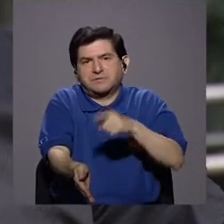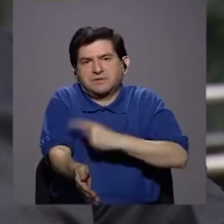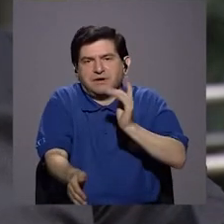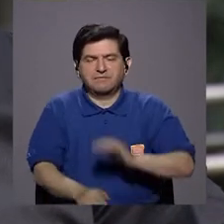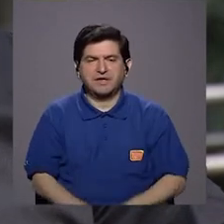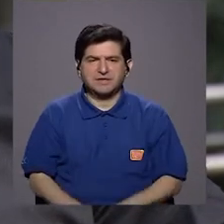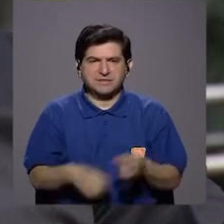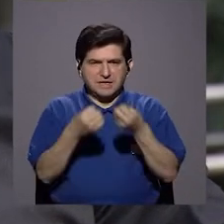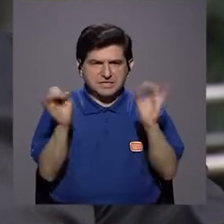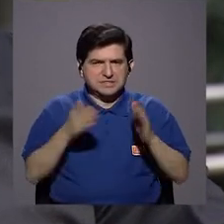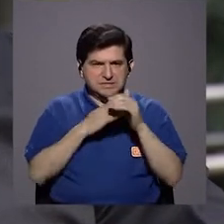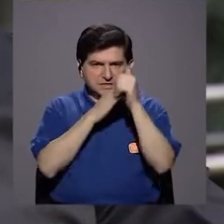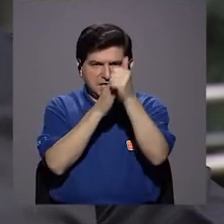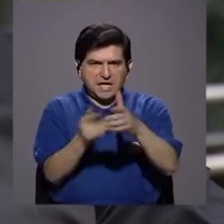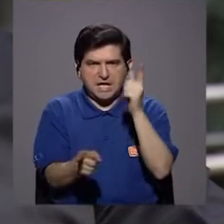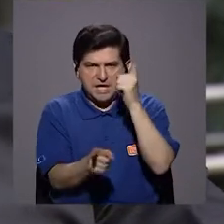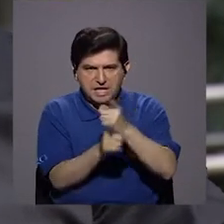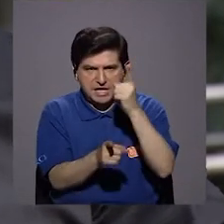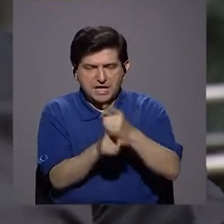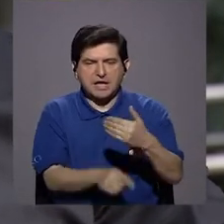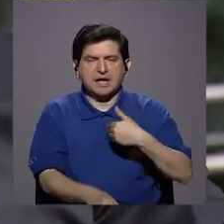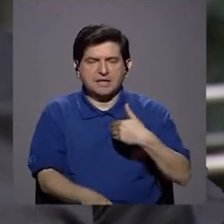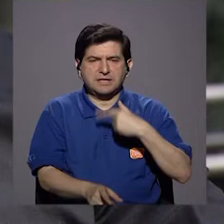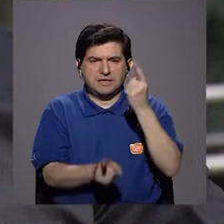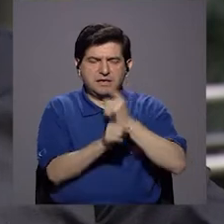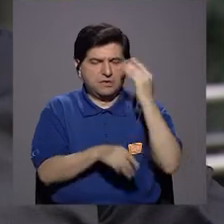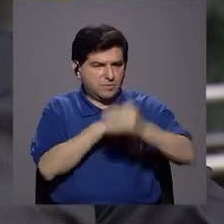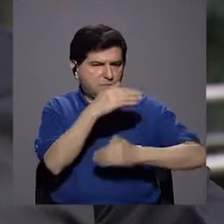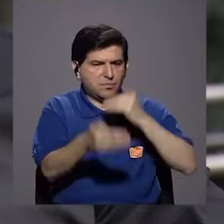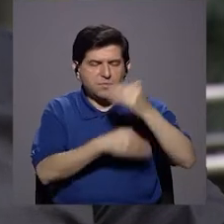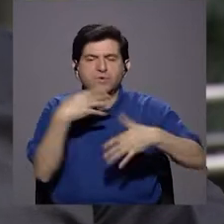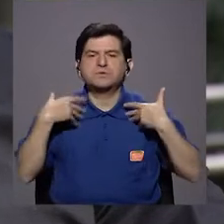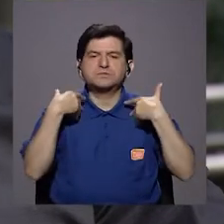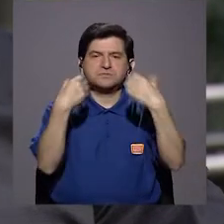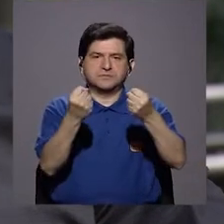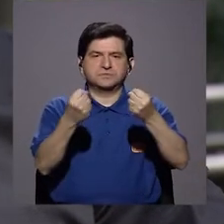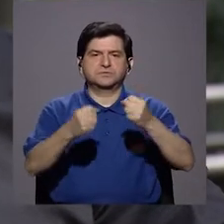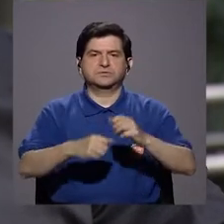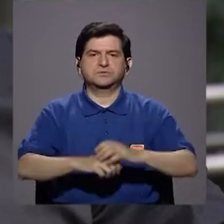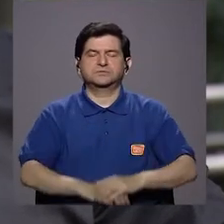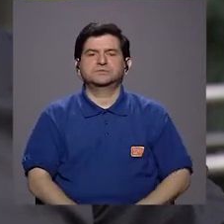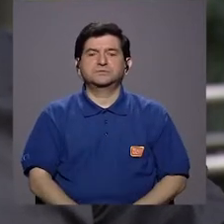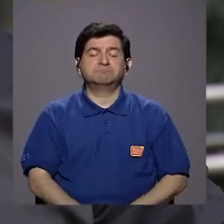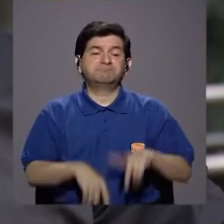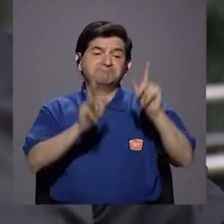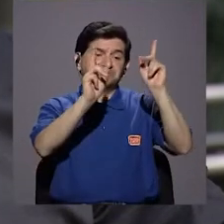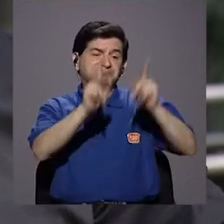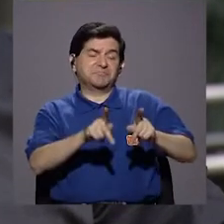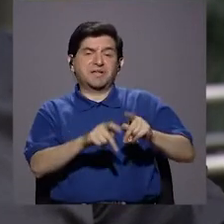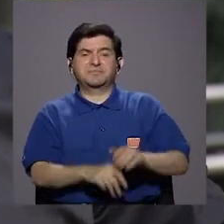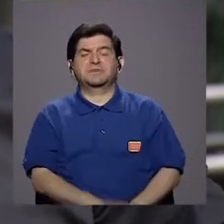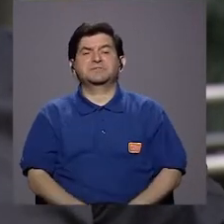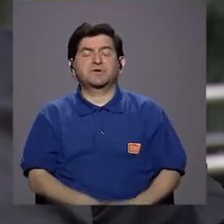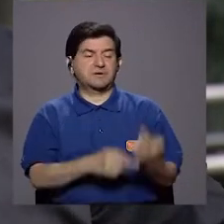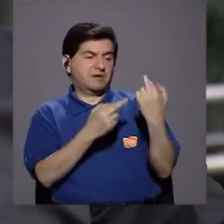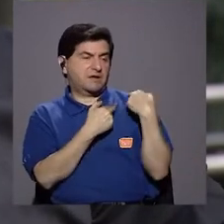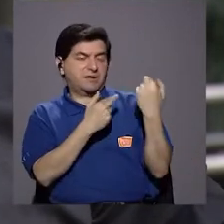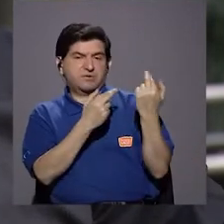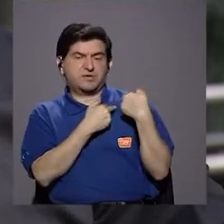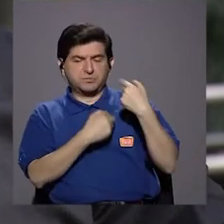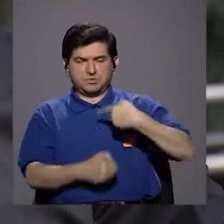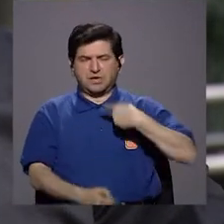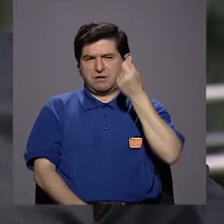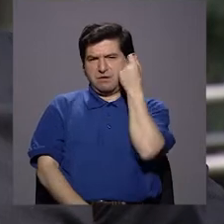diabético, tal vez sin guiarlo a que tenga un adecuado proceso de salud. Y pues el paciente es la